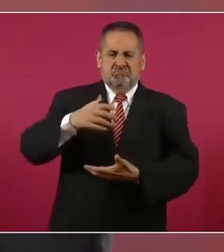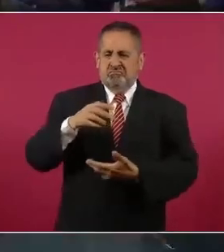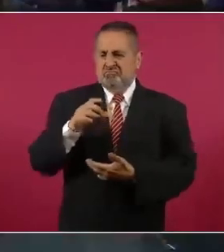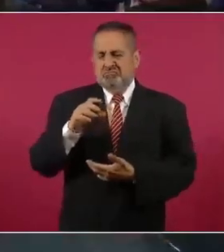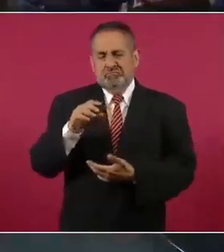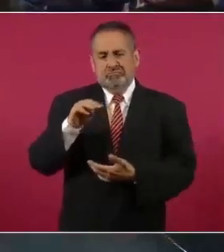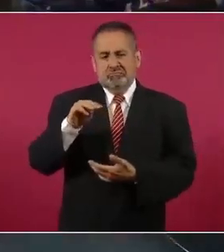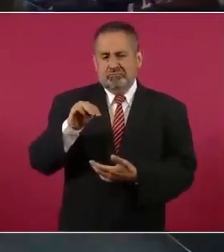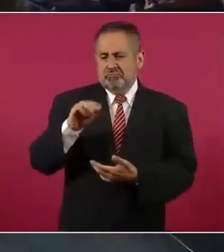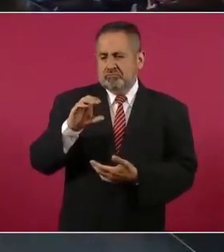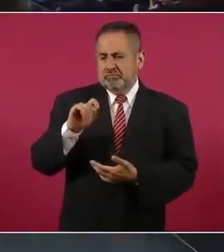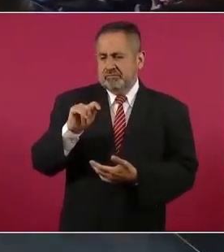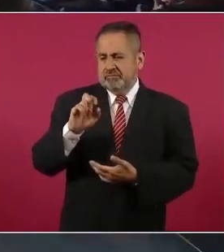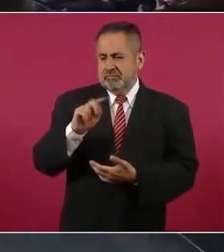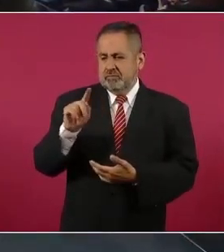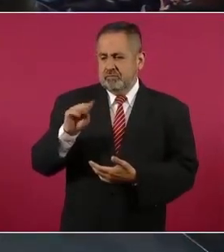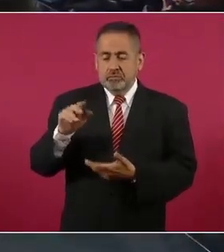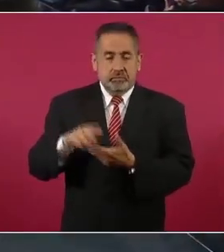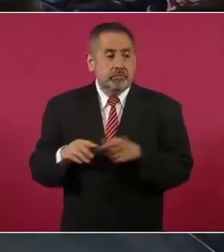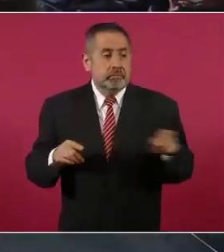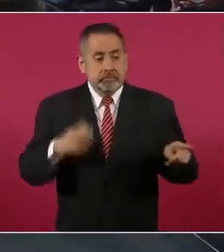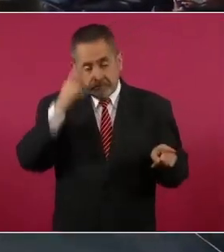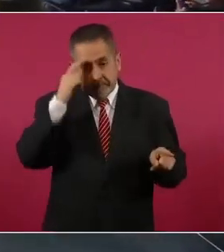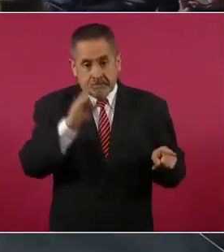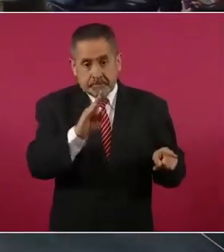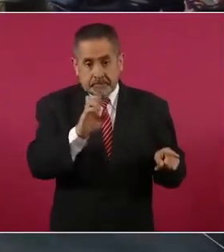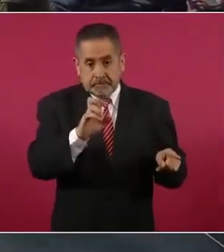Bernal Díaz del Castillo dice que